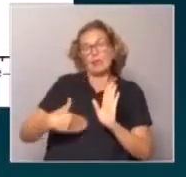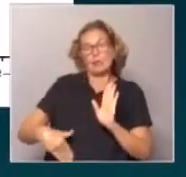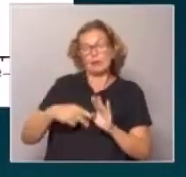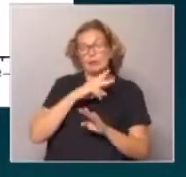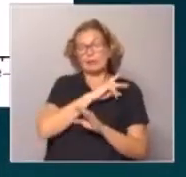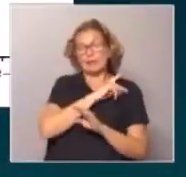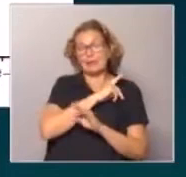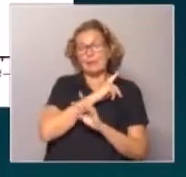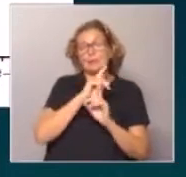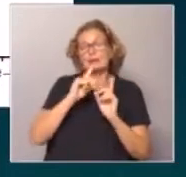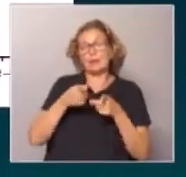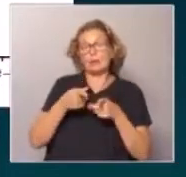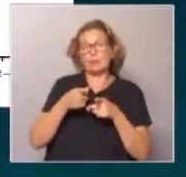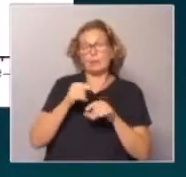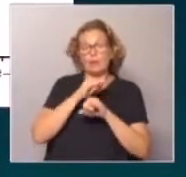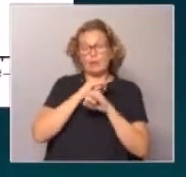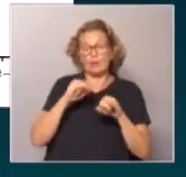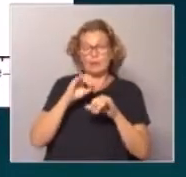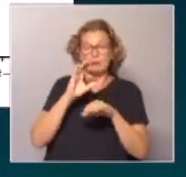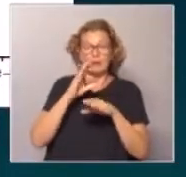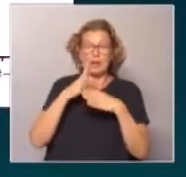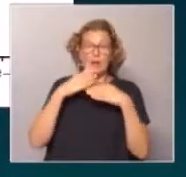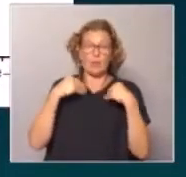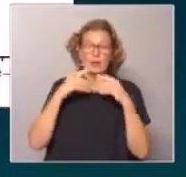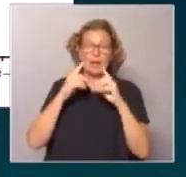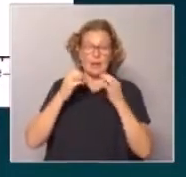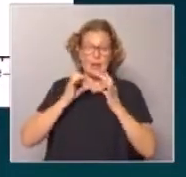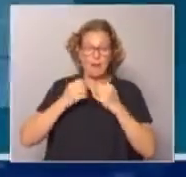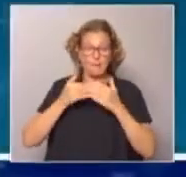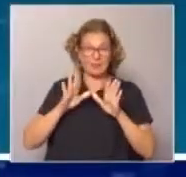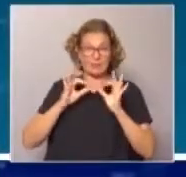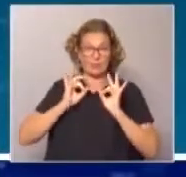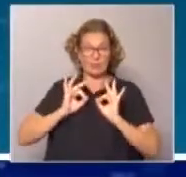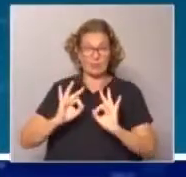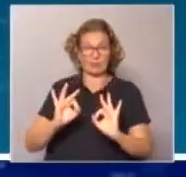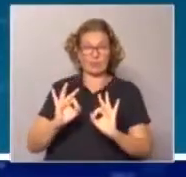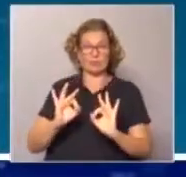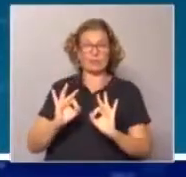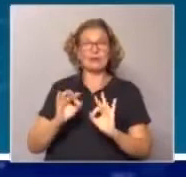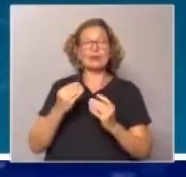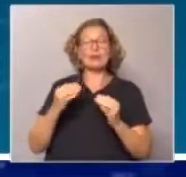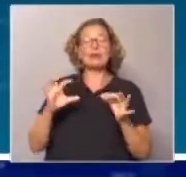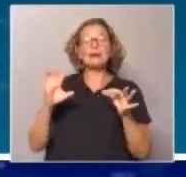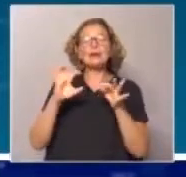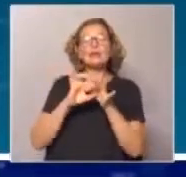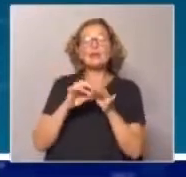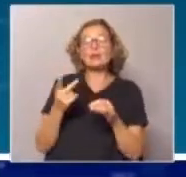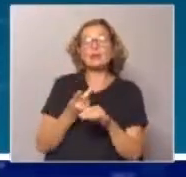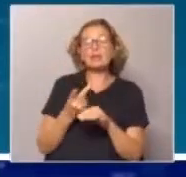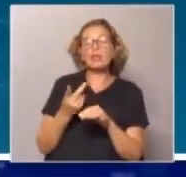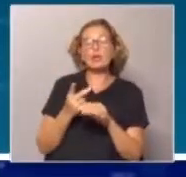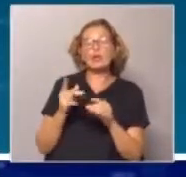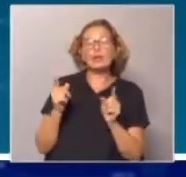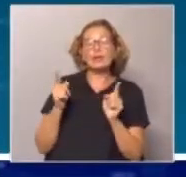diciembre y en parte también por el fin de clases y el comienzo de algunas licencias. ¿Y qué relación hay, Álvaro, entre esa